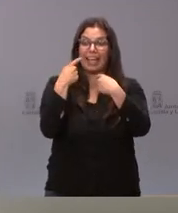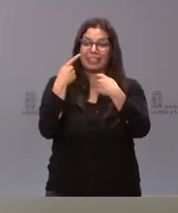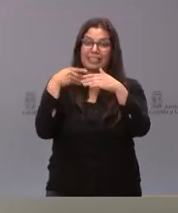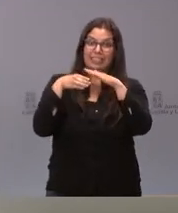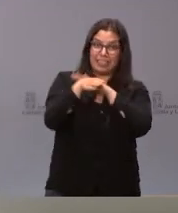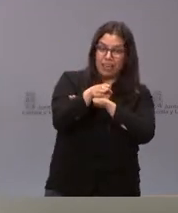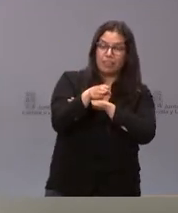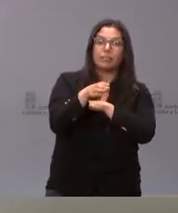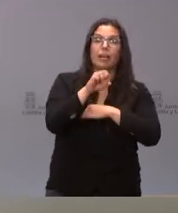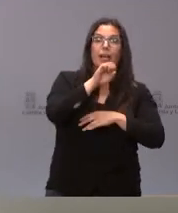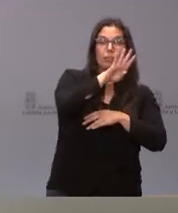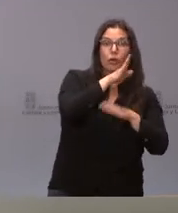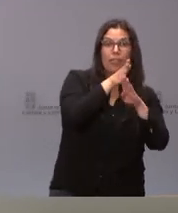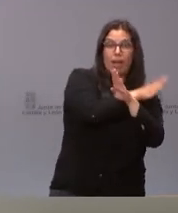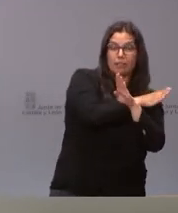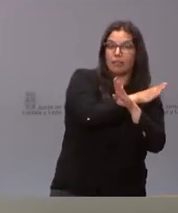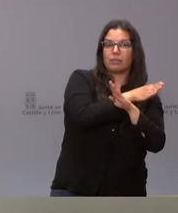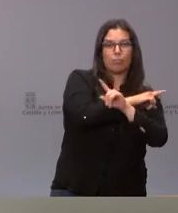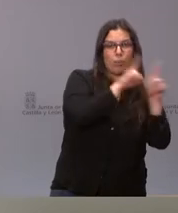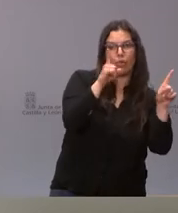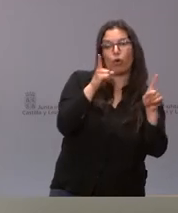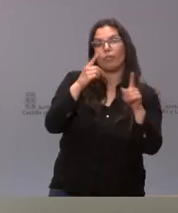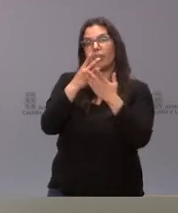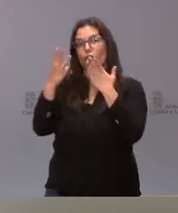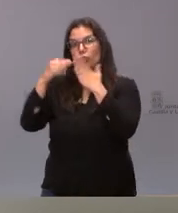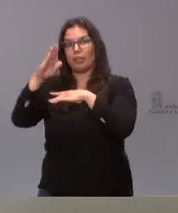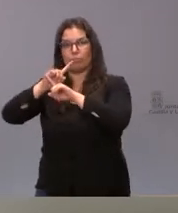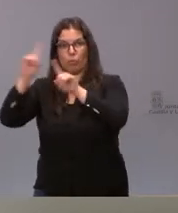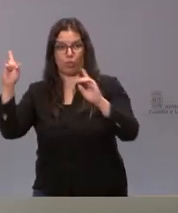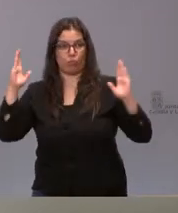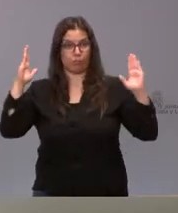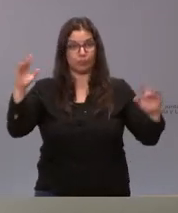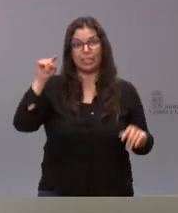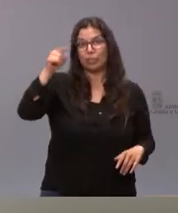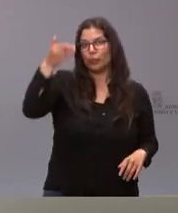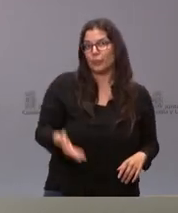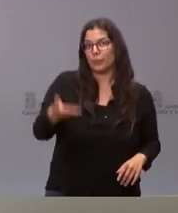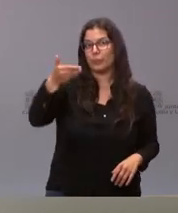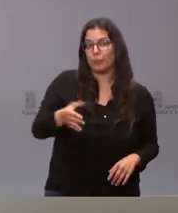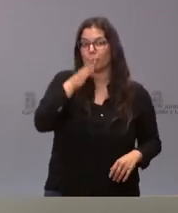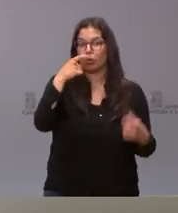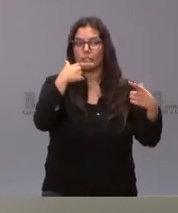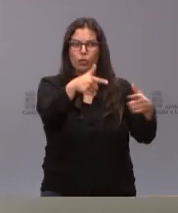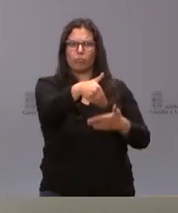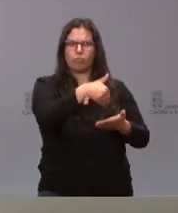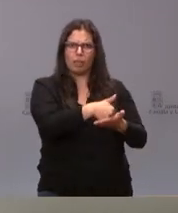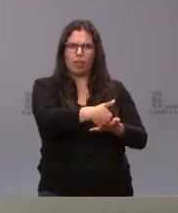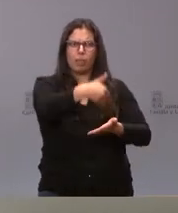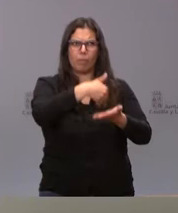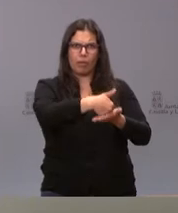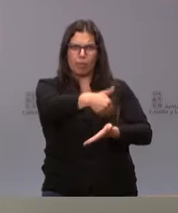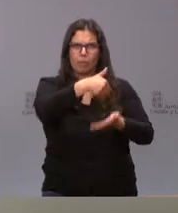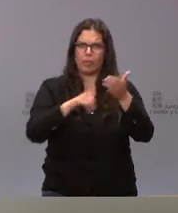años y a mayores de 18. Es un elemento fundamental porque el sector lo ve como una demanda tradicional que se ve atendida